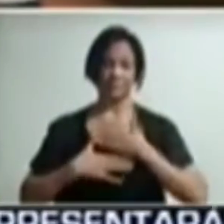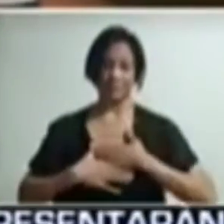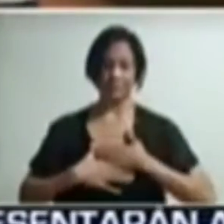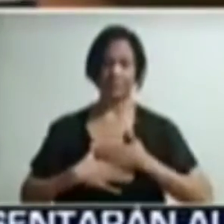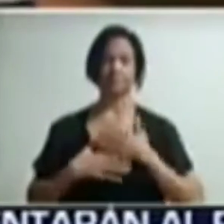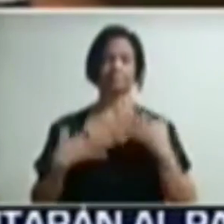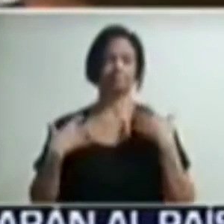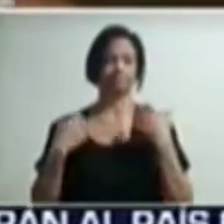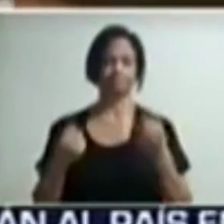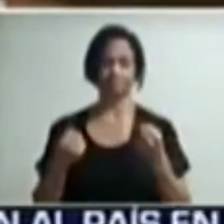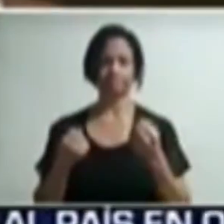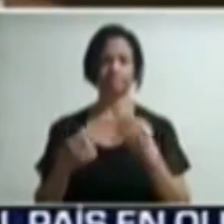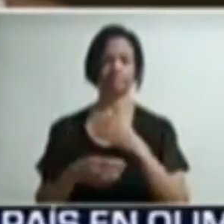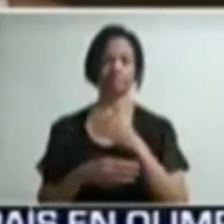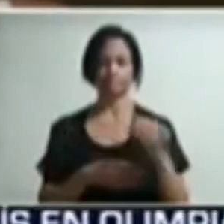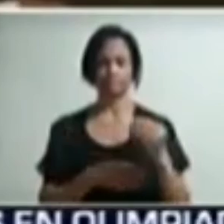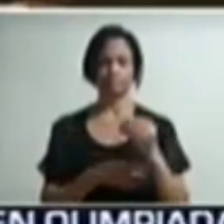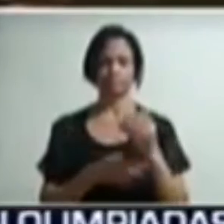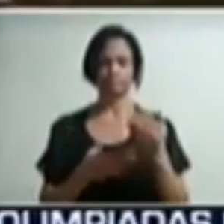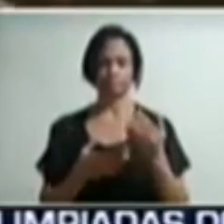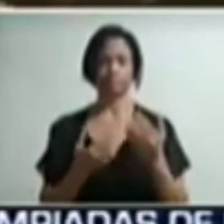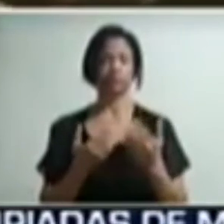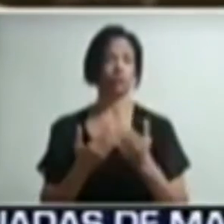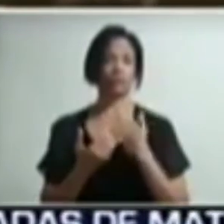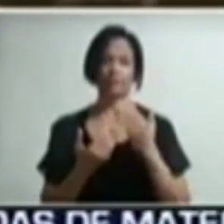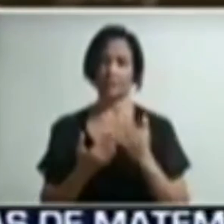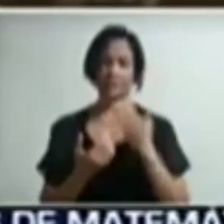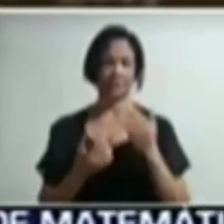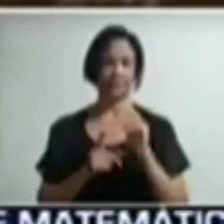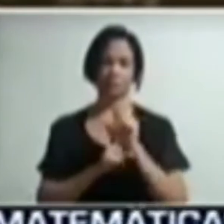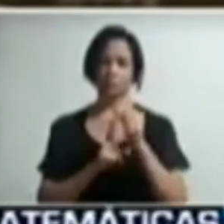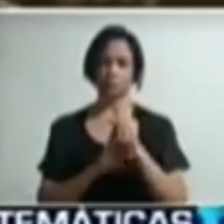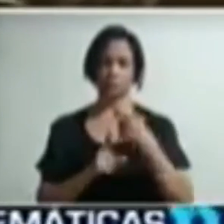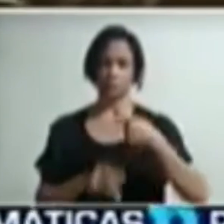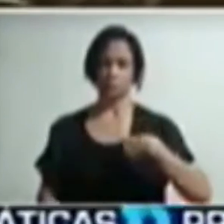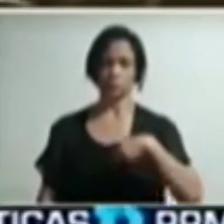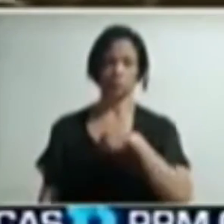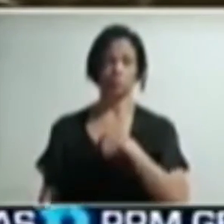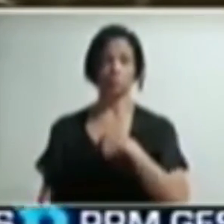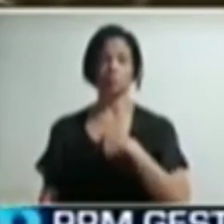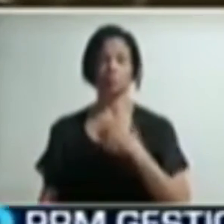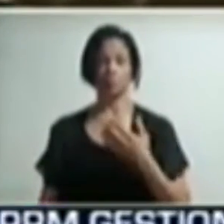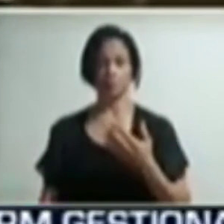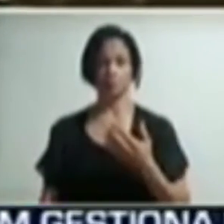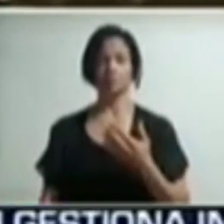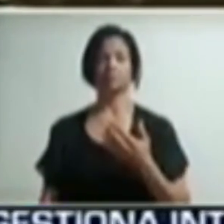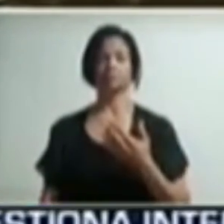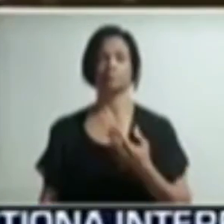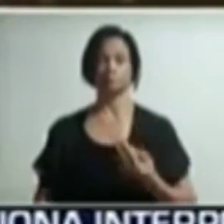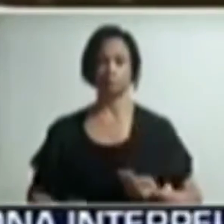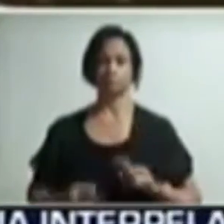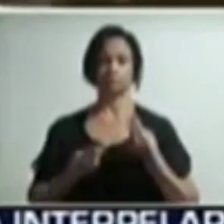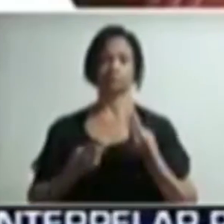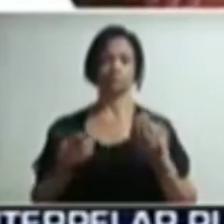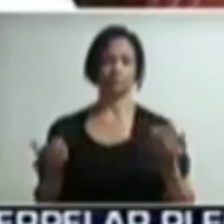Y no es fácil vivir en la condición en que estamos viviendo.